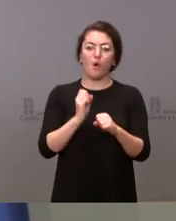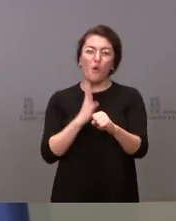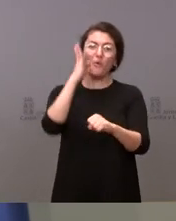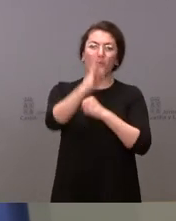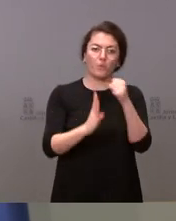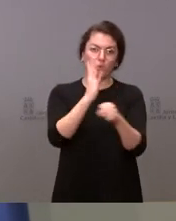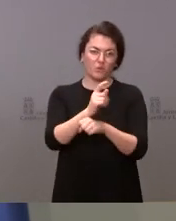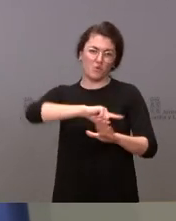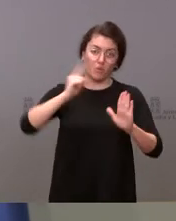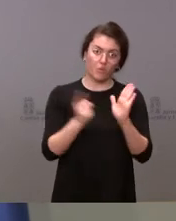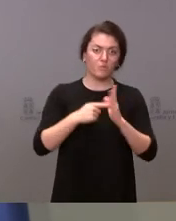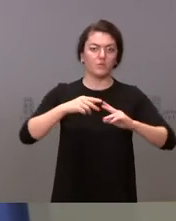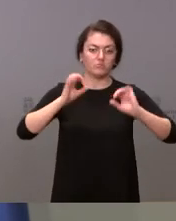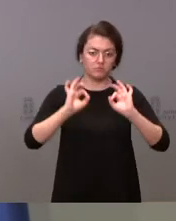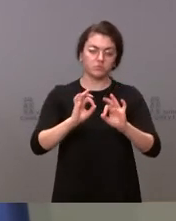decirlo más veces.